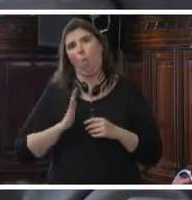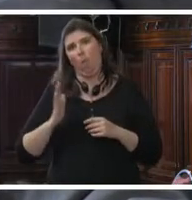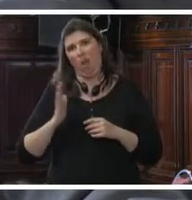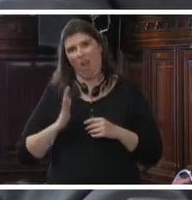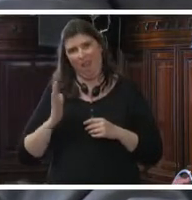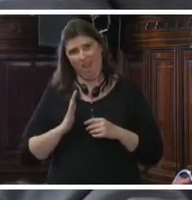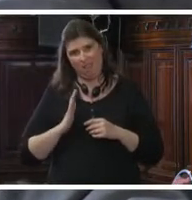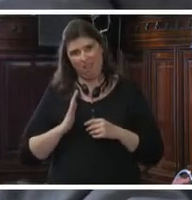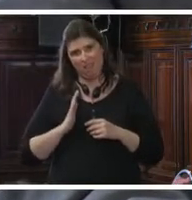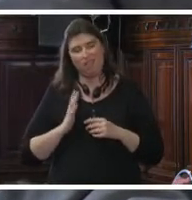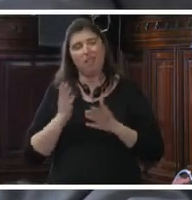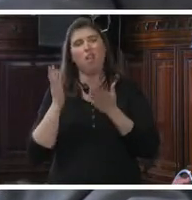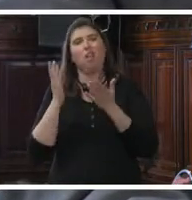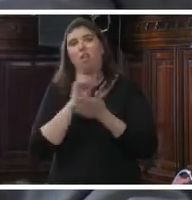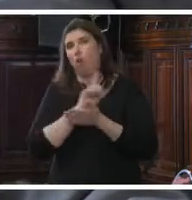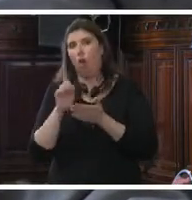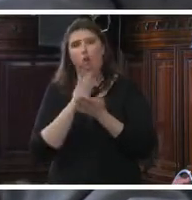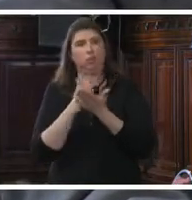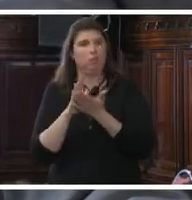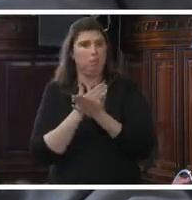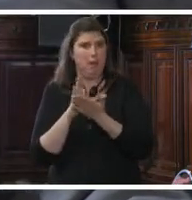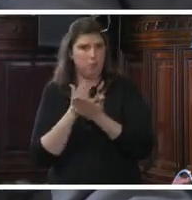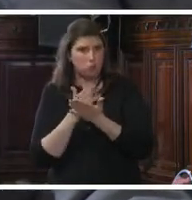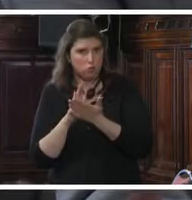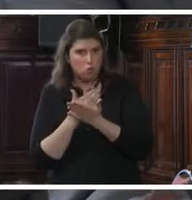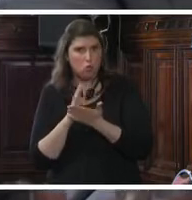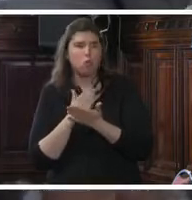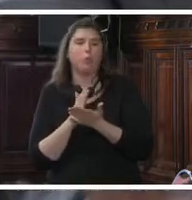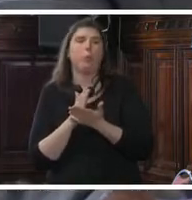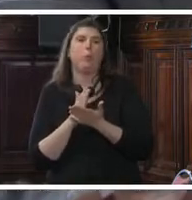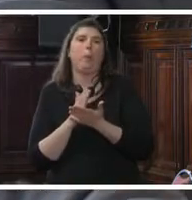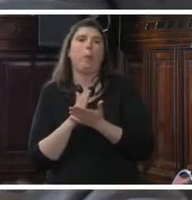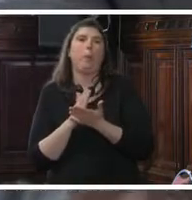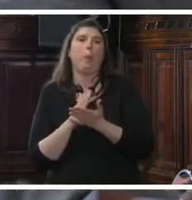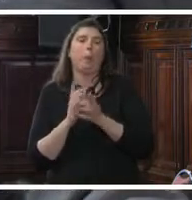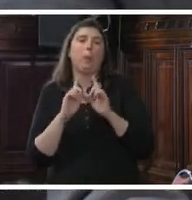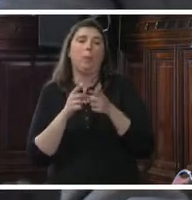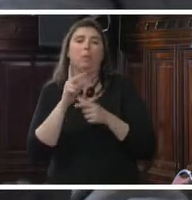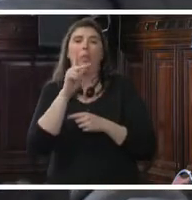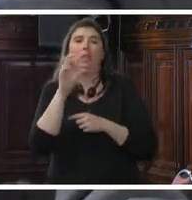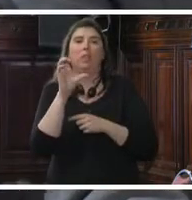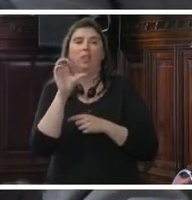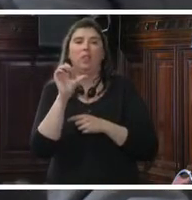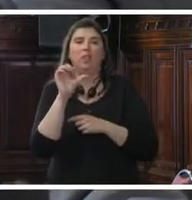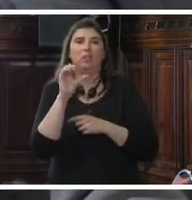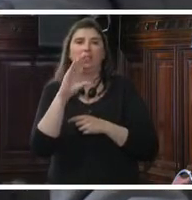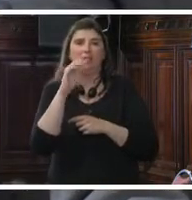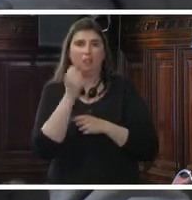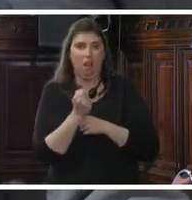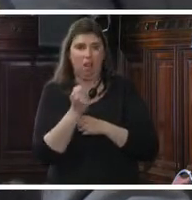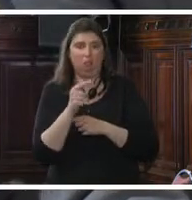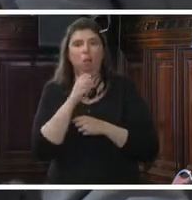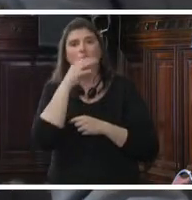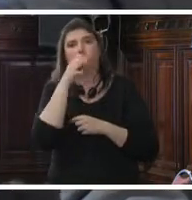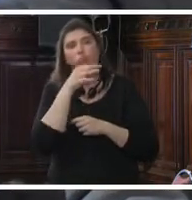la relatoría de no discriminación y DESCA como relatoría para